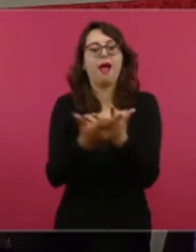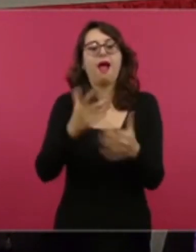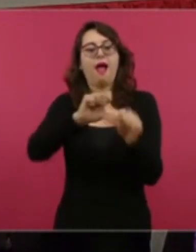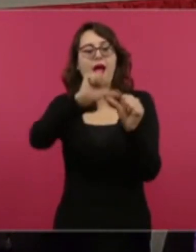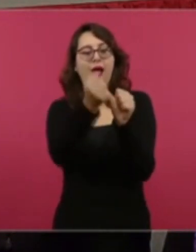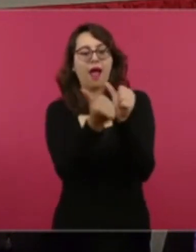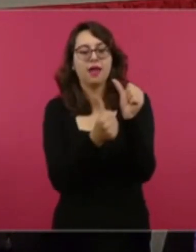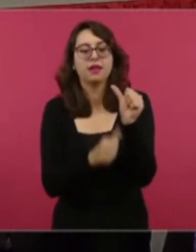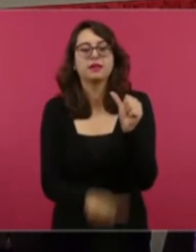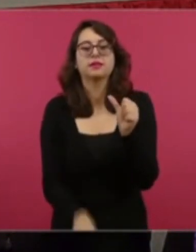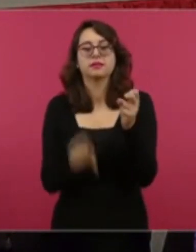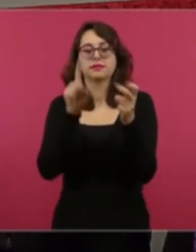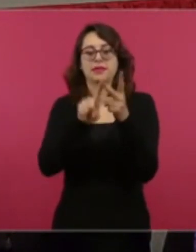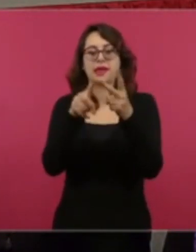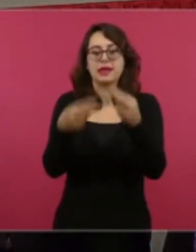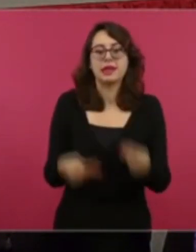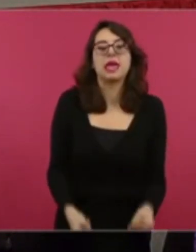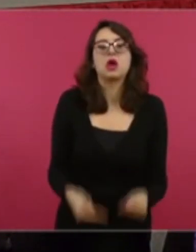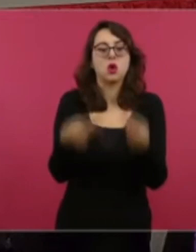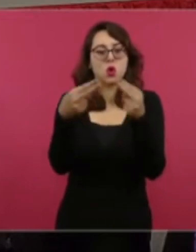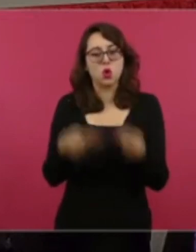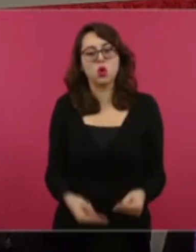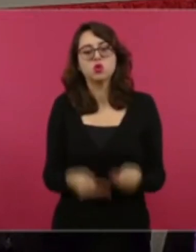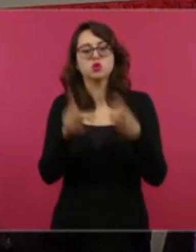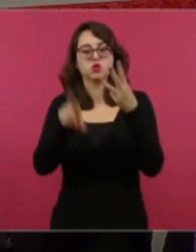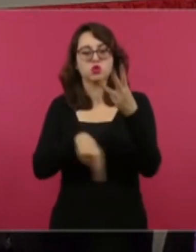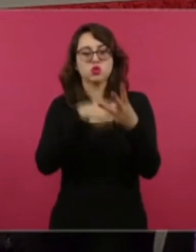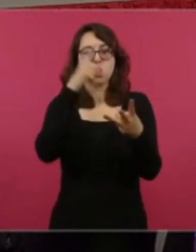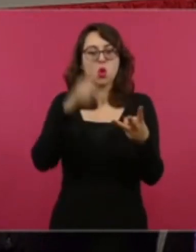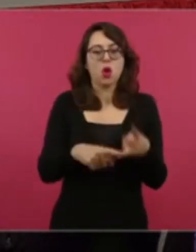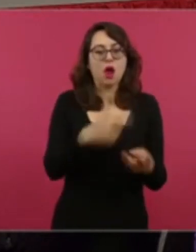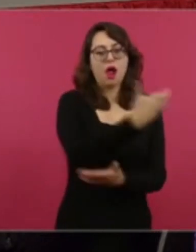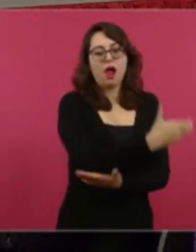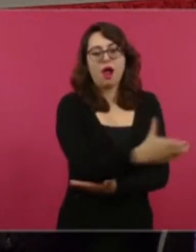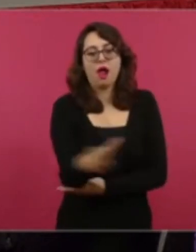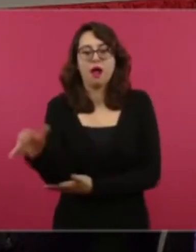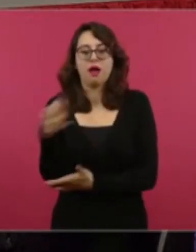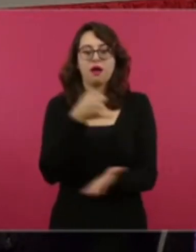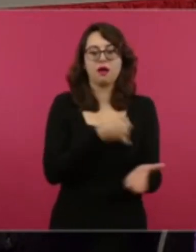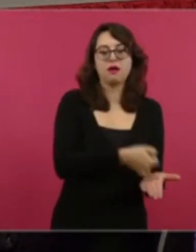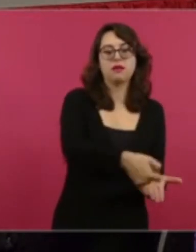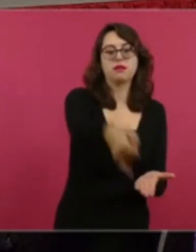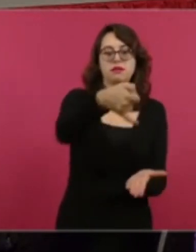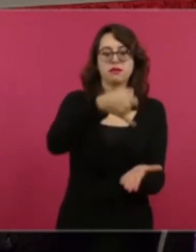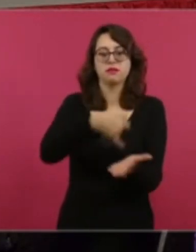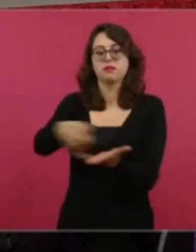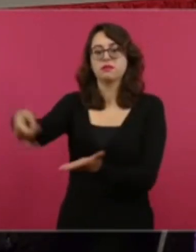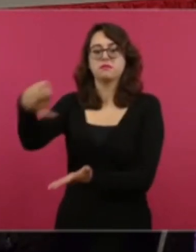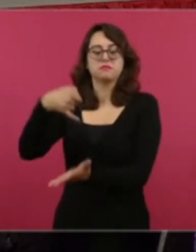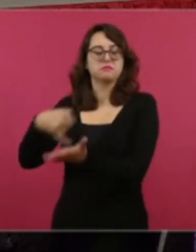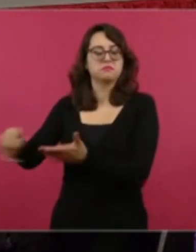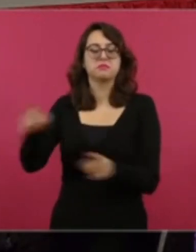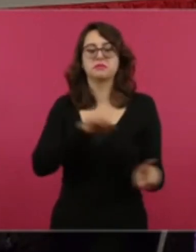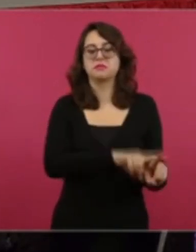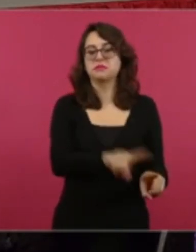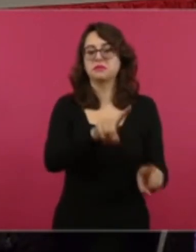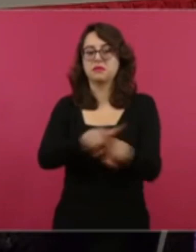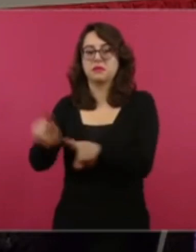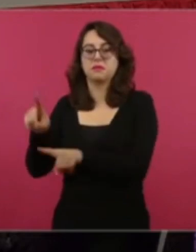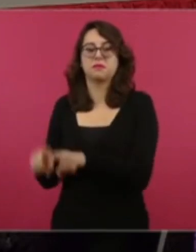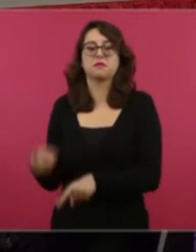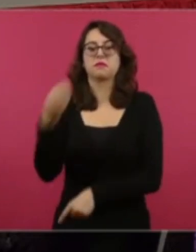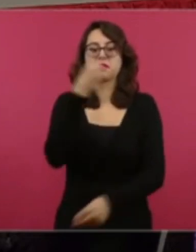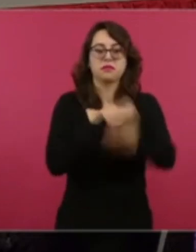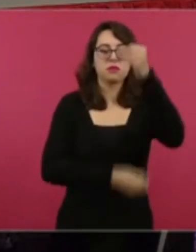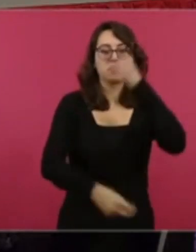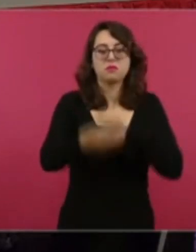son el comercio local, como es la agricultura, pitaya, limón, coco, piña, sandía, como es la gastronomía,